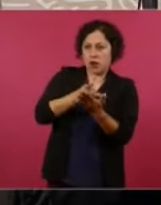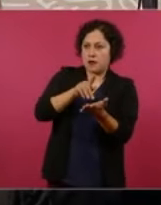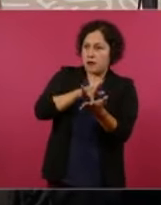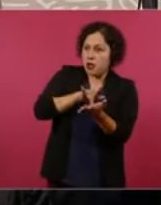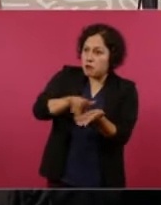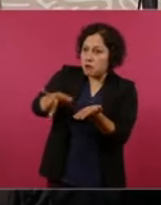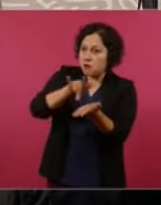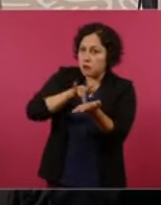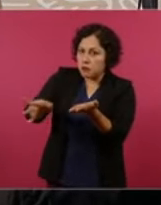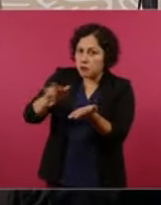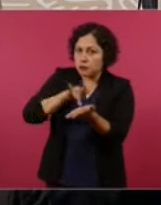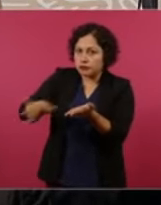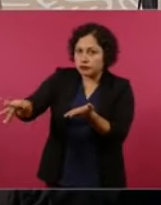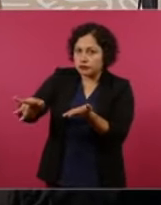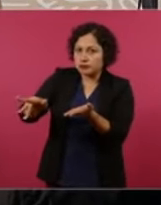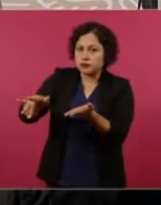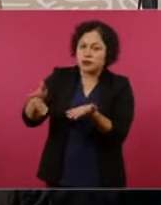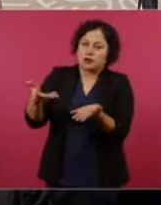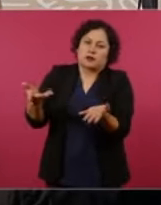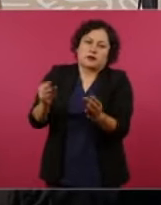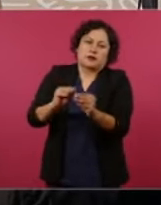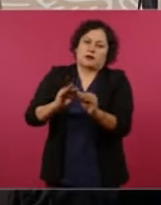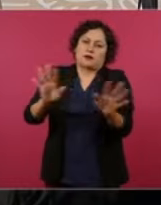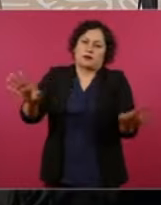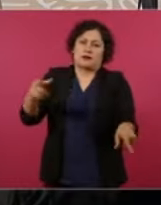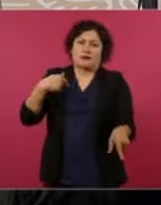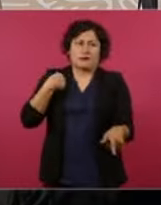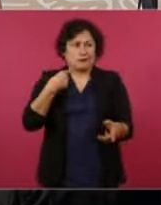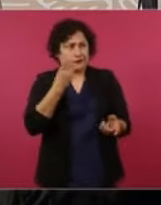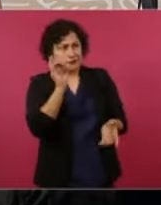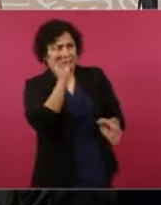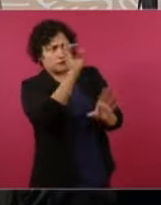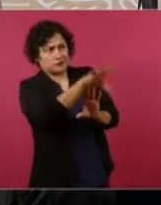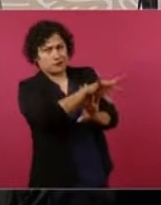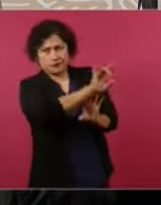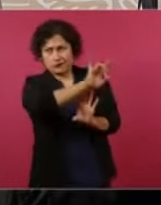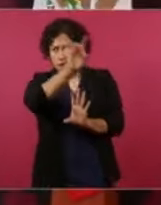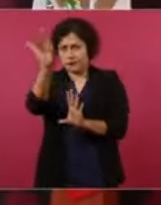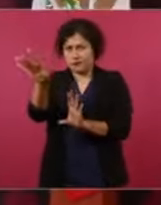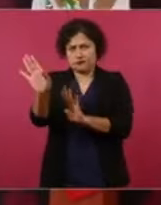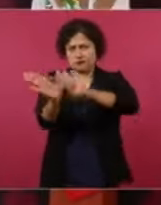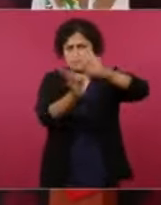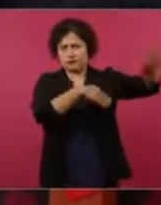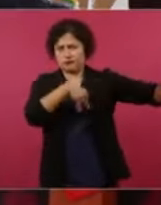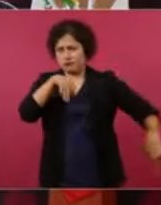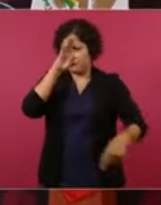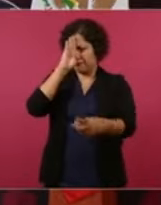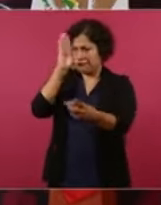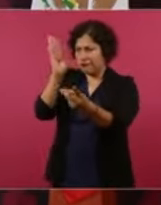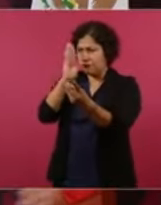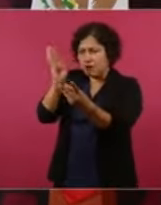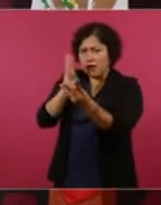tener oficinas, sucursales, el Banco del Bienestar en todo el país,